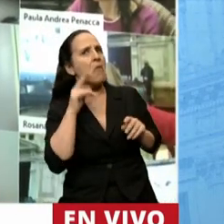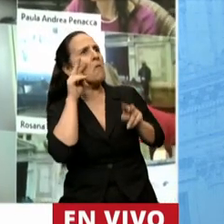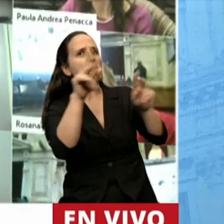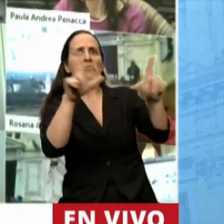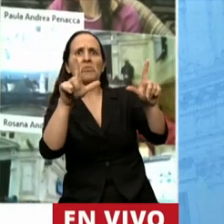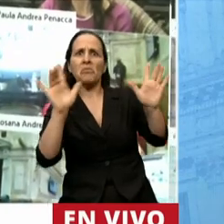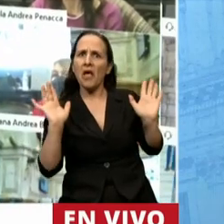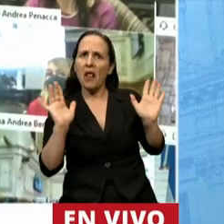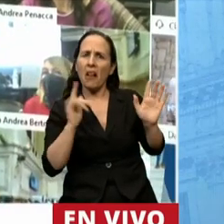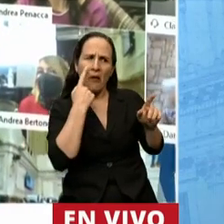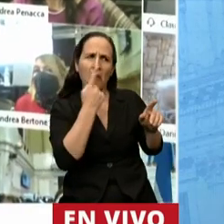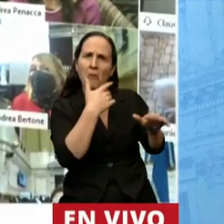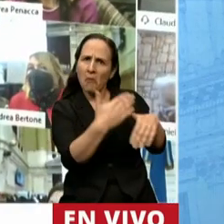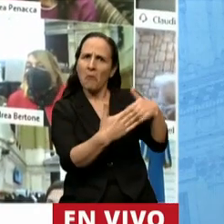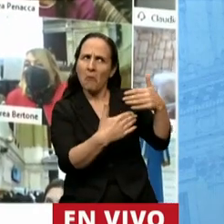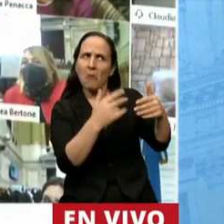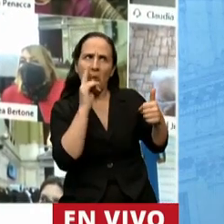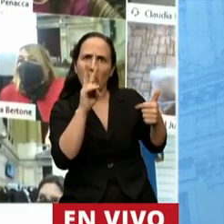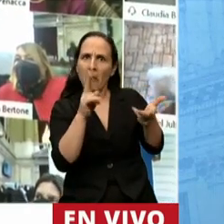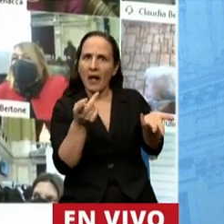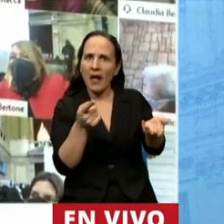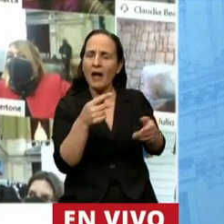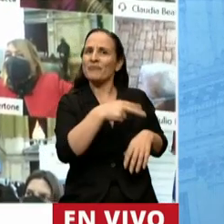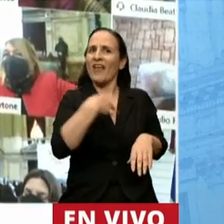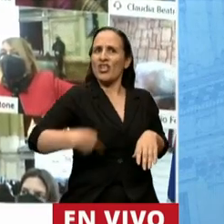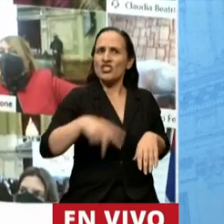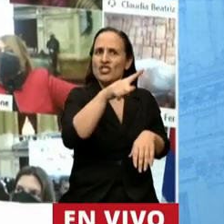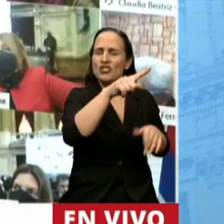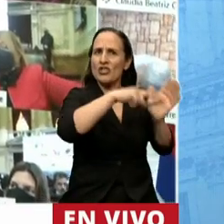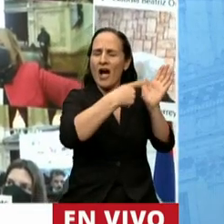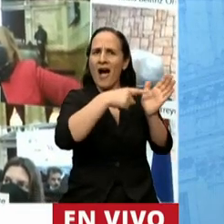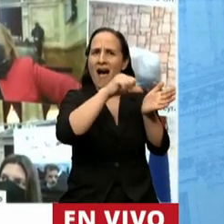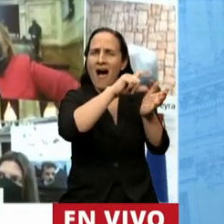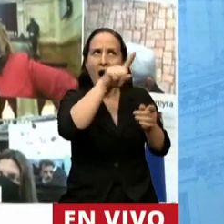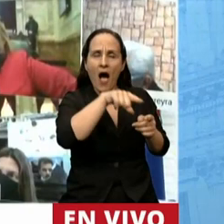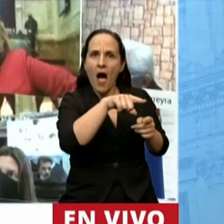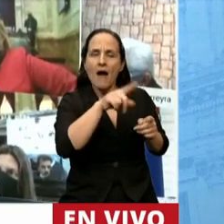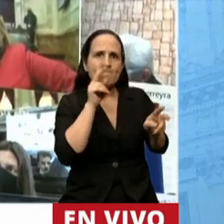como en poco tiempo en ciudades chinas se